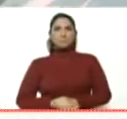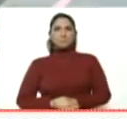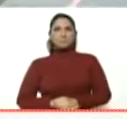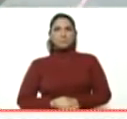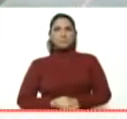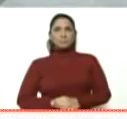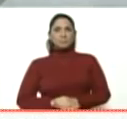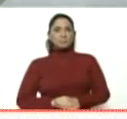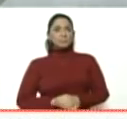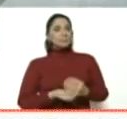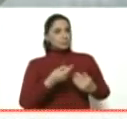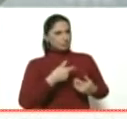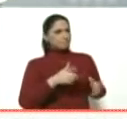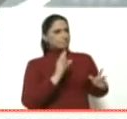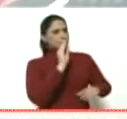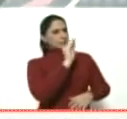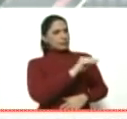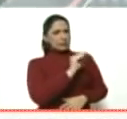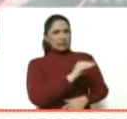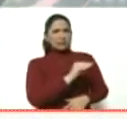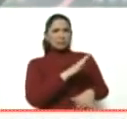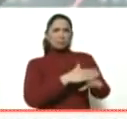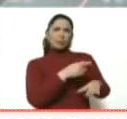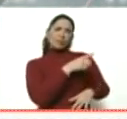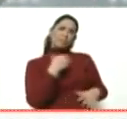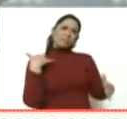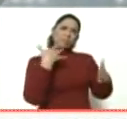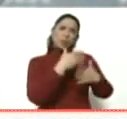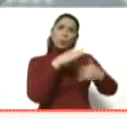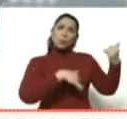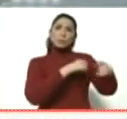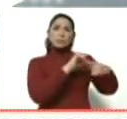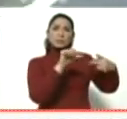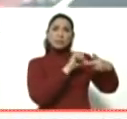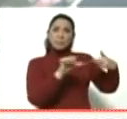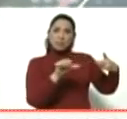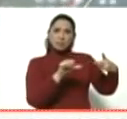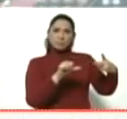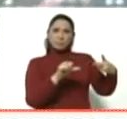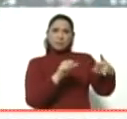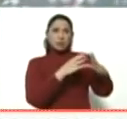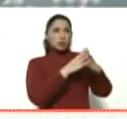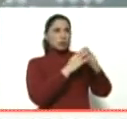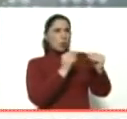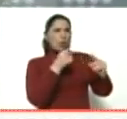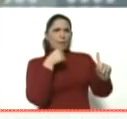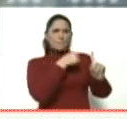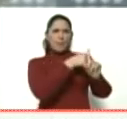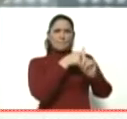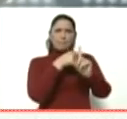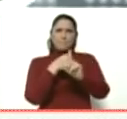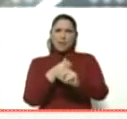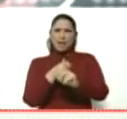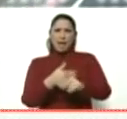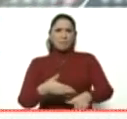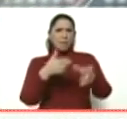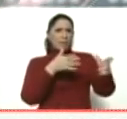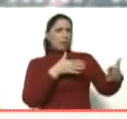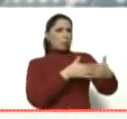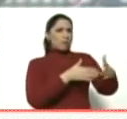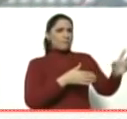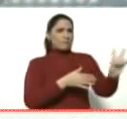Pero permítame insistir, canciller, porque usted ha venido diciendo en las últimas semanas que todas las agresiones armadas contra Venezuela